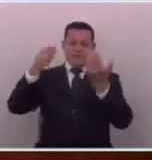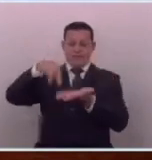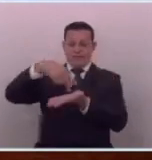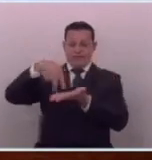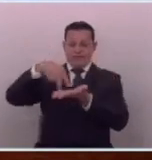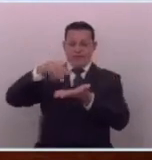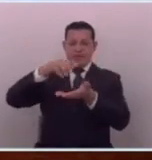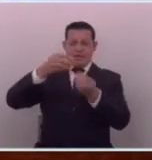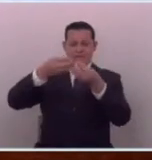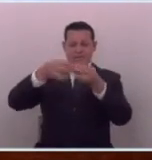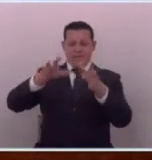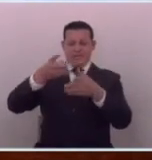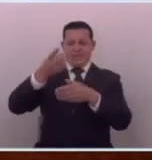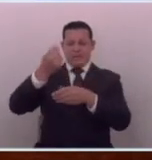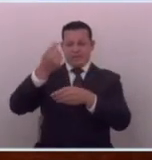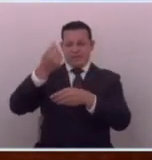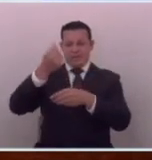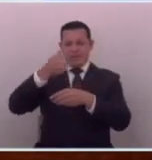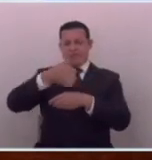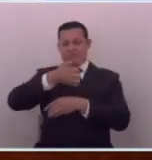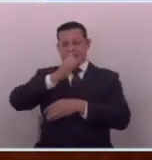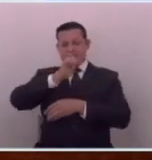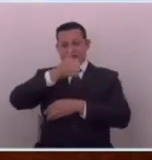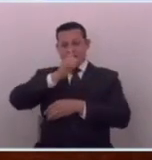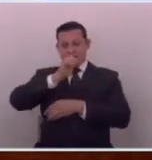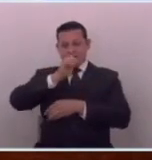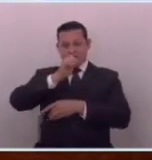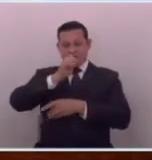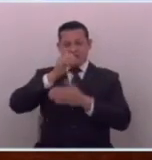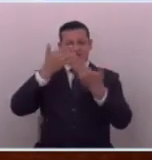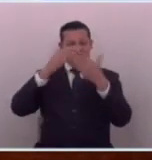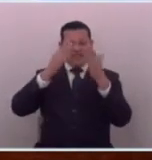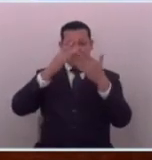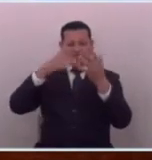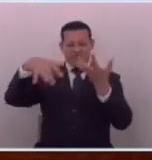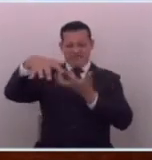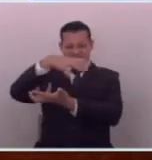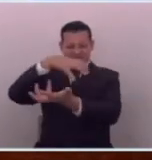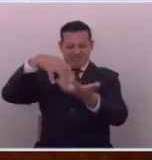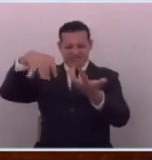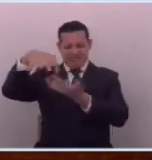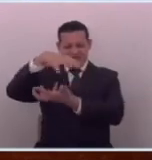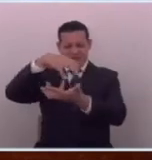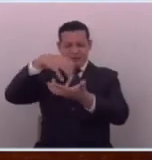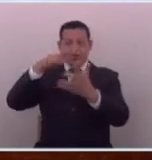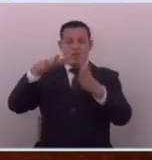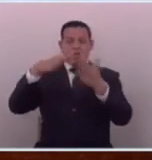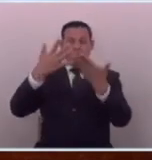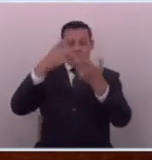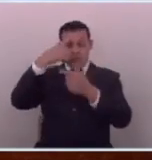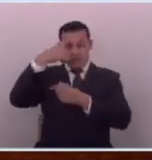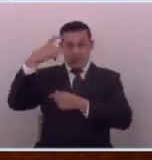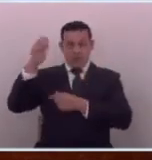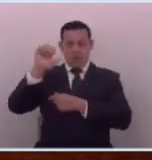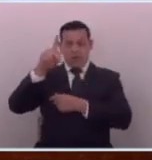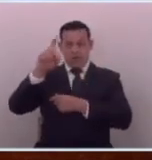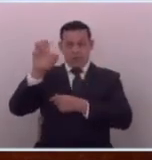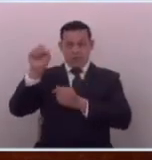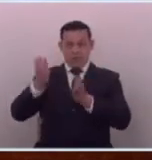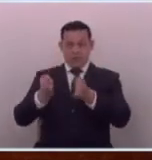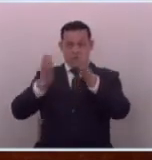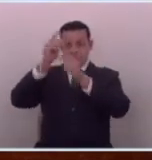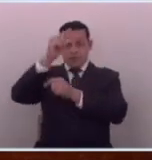se derrochaba alcohol y había todo ese tipo de relajitos porque se le recuerda que la APES es una